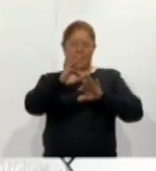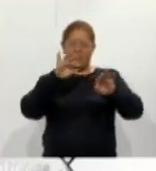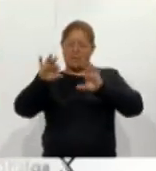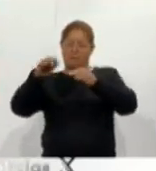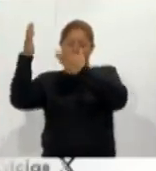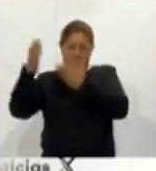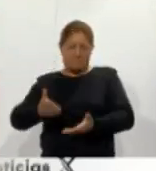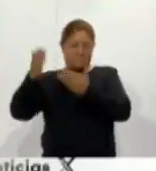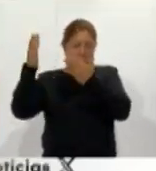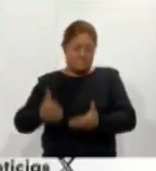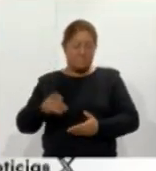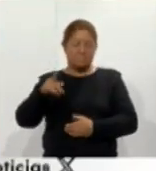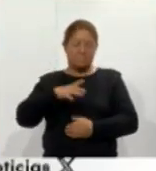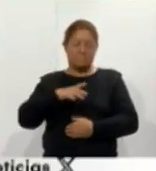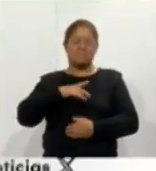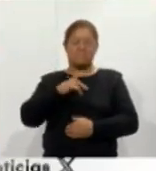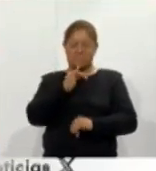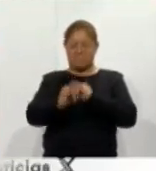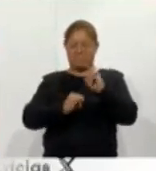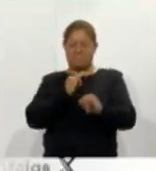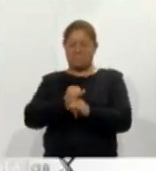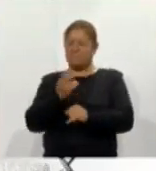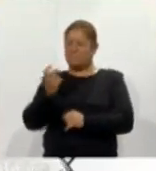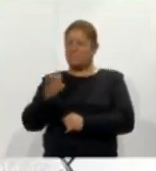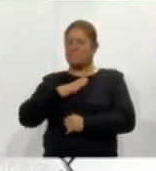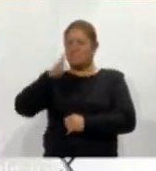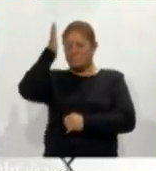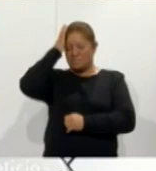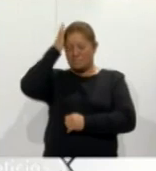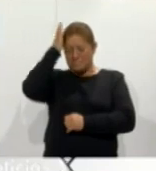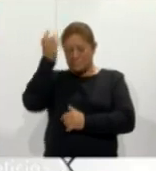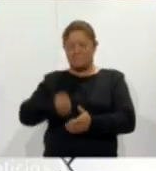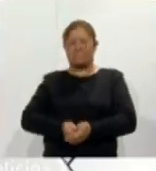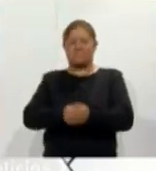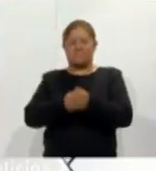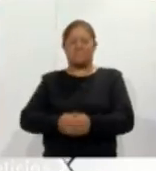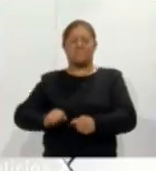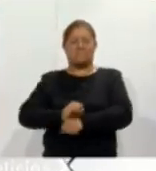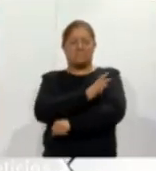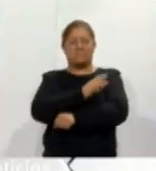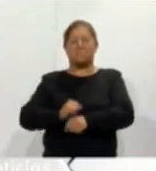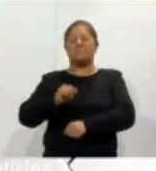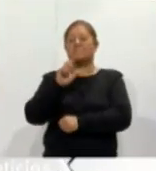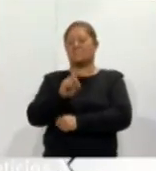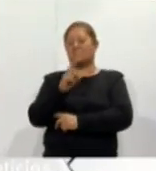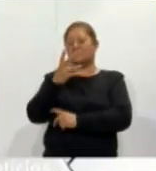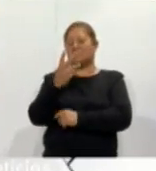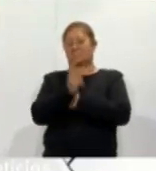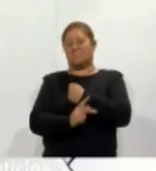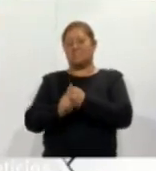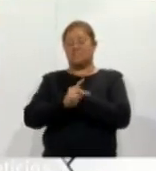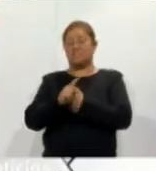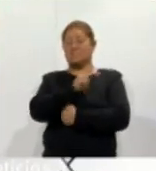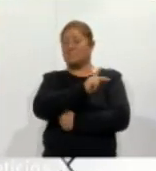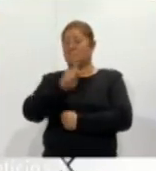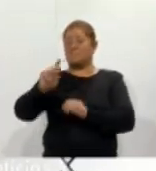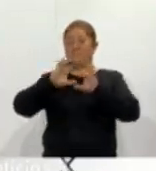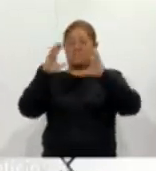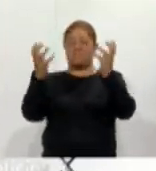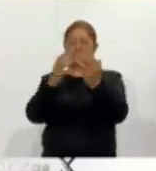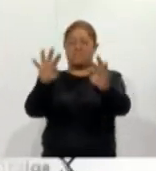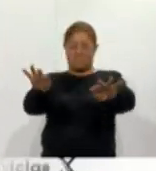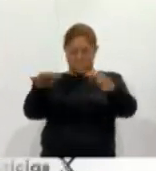internacionales de esta disciplina fue anfitrión del tour mundial con la presencia de 34 países los ojos del mundo se